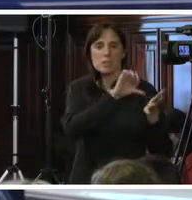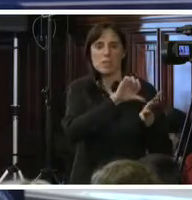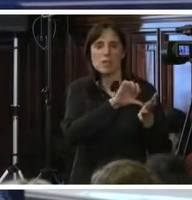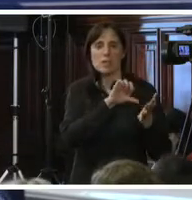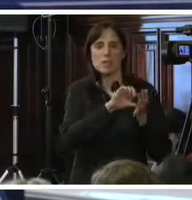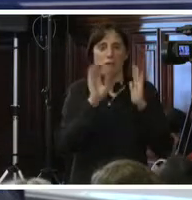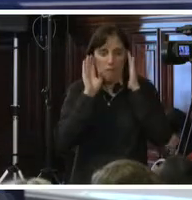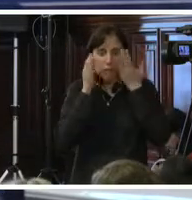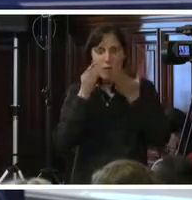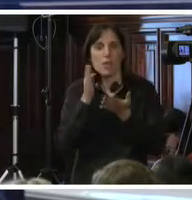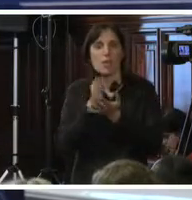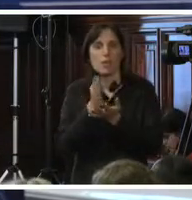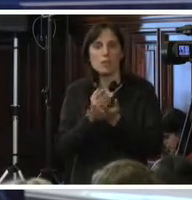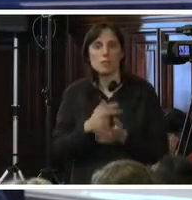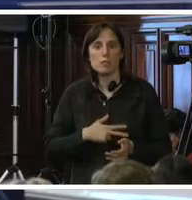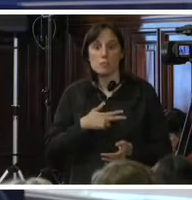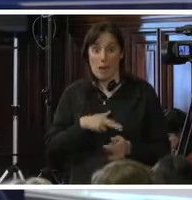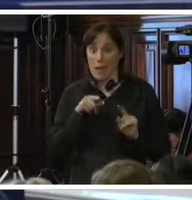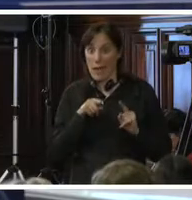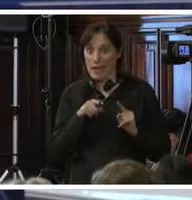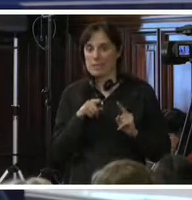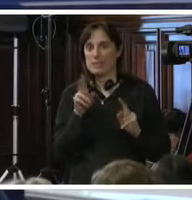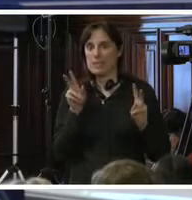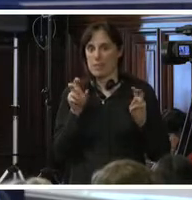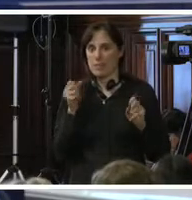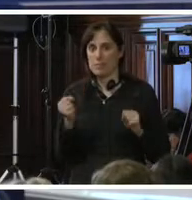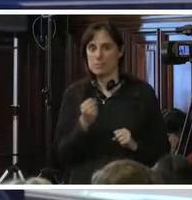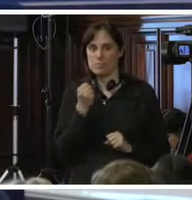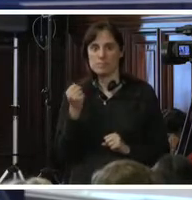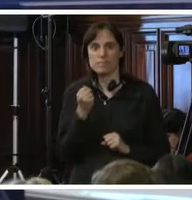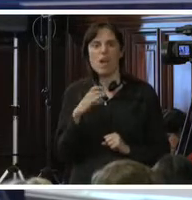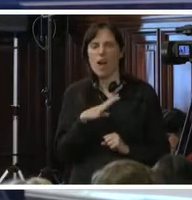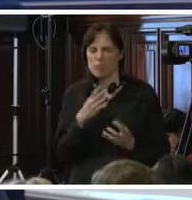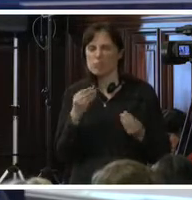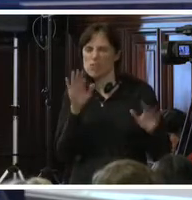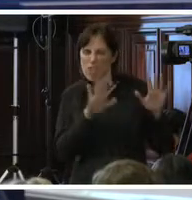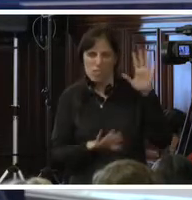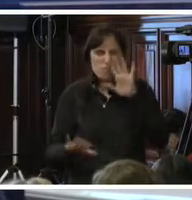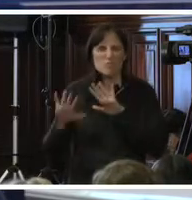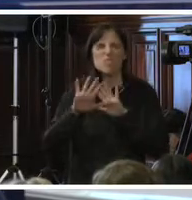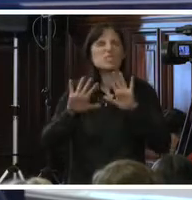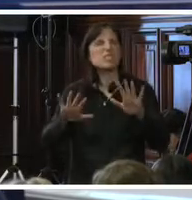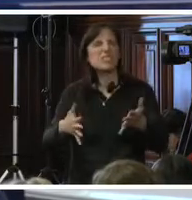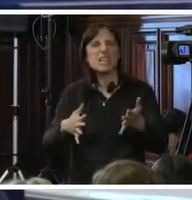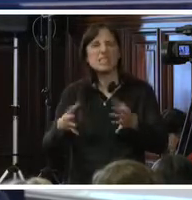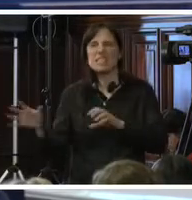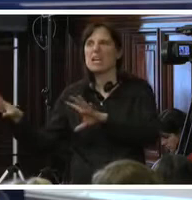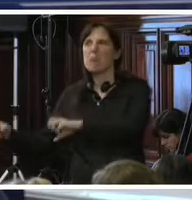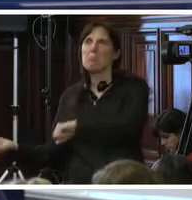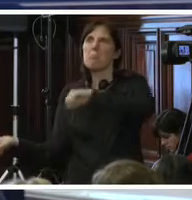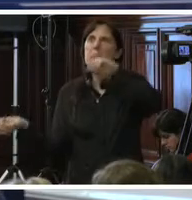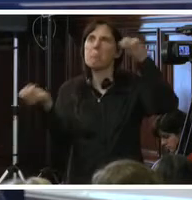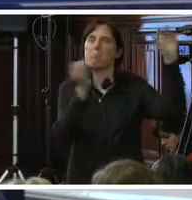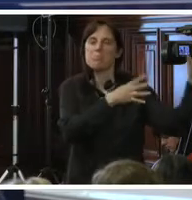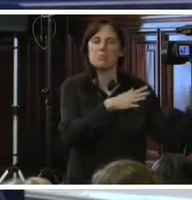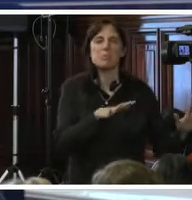enfoque de derechos humanos. Me parece que ese es un tema muy importante, ¿no? Hay mucha confusión sobre qué es la trata de personas y que eso